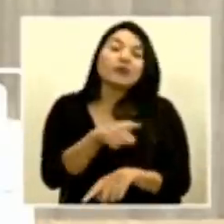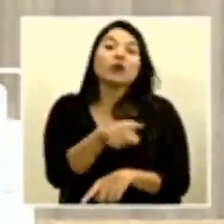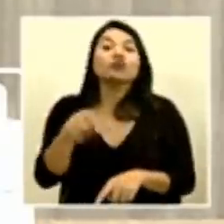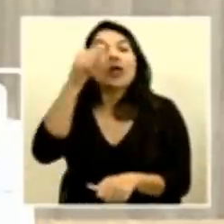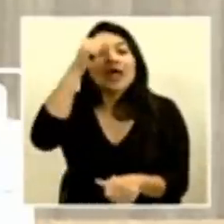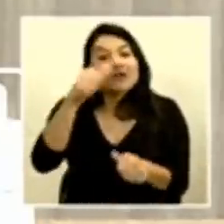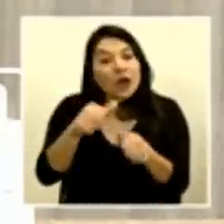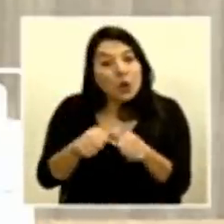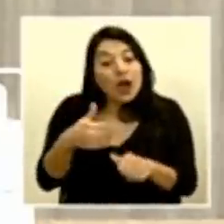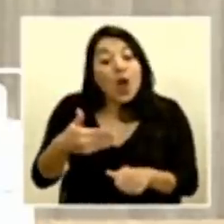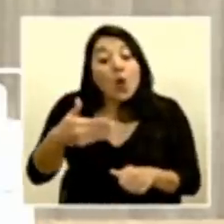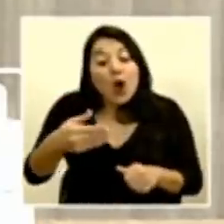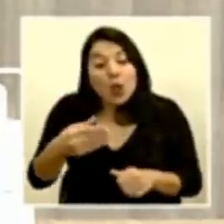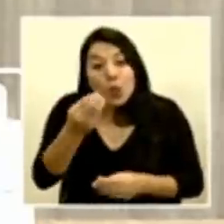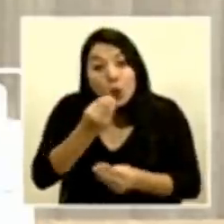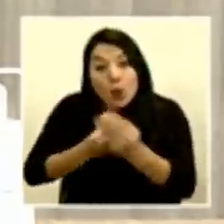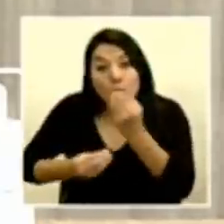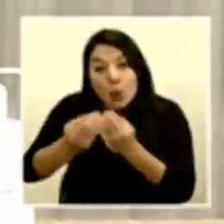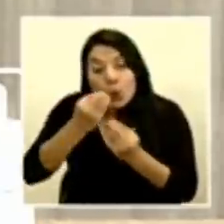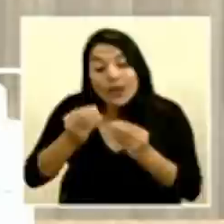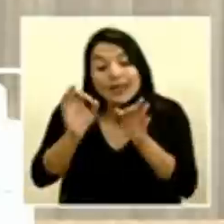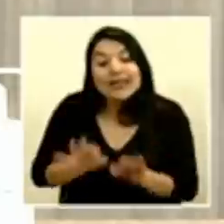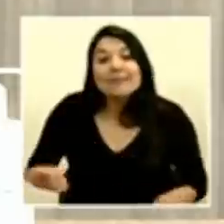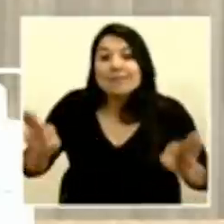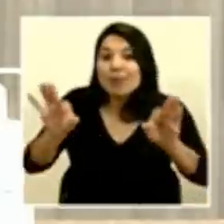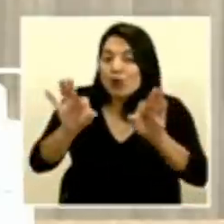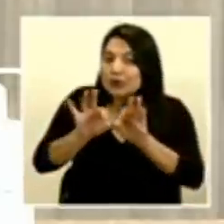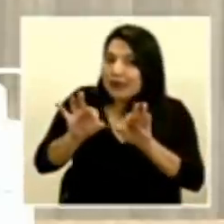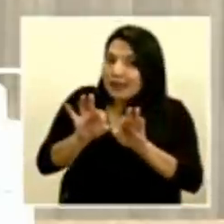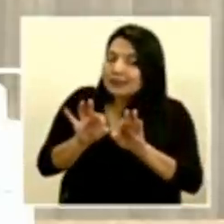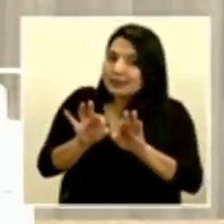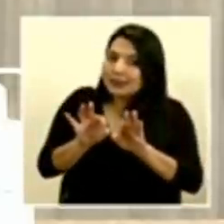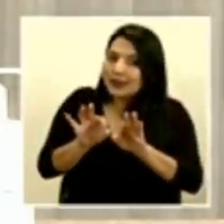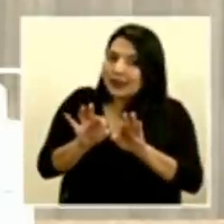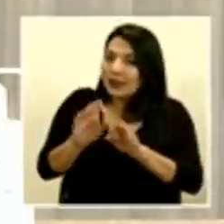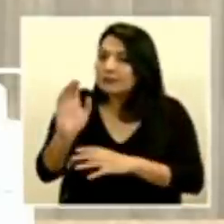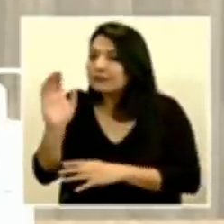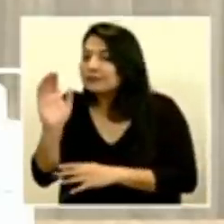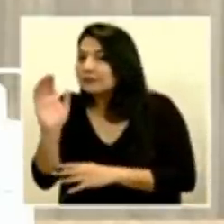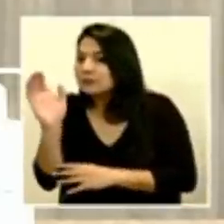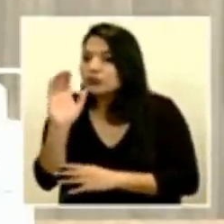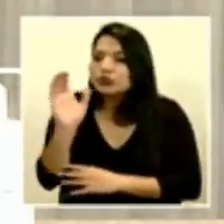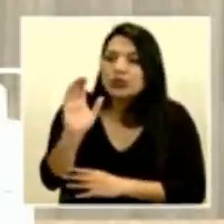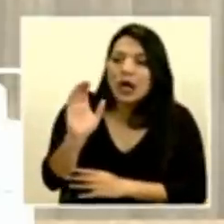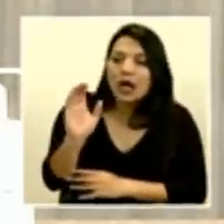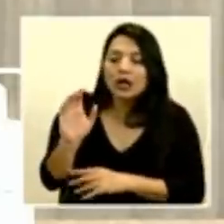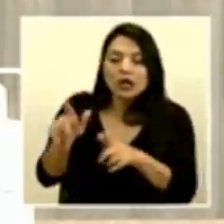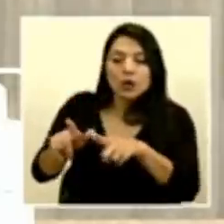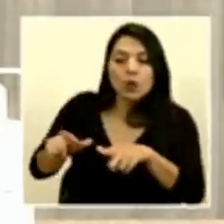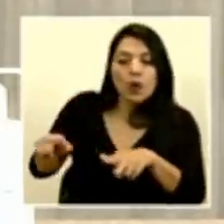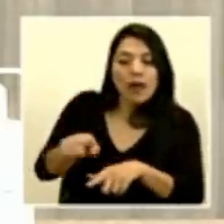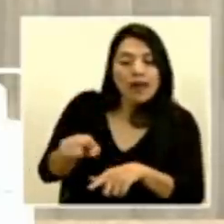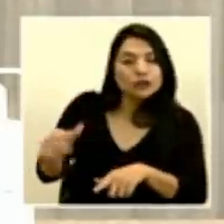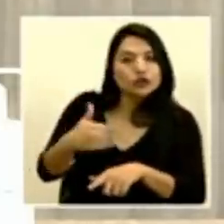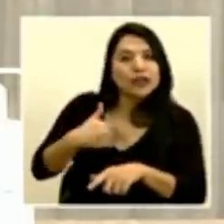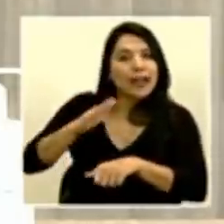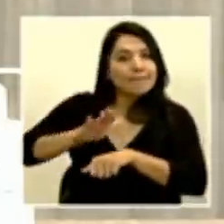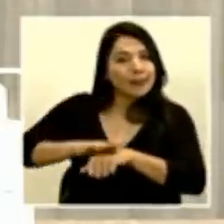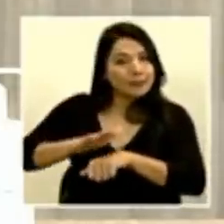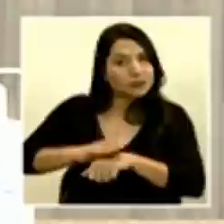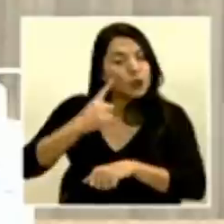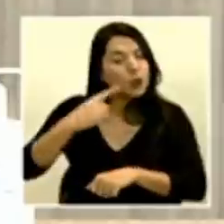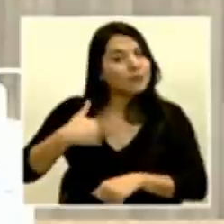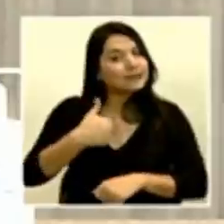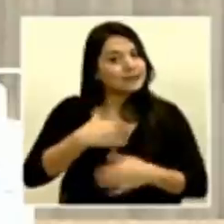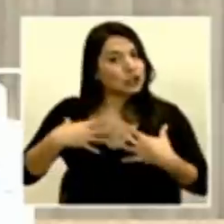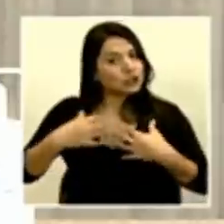cuando vayan a consumir alimentos, es importante buscar lugares que preparen los alimentos que tengan un permiso sanitario del Ministerio